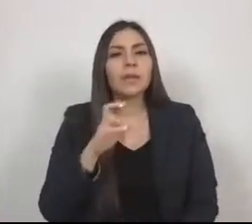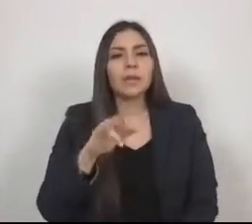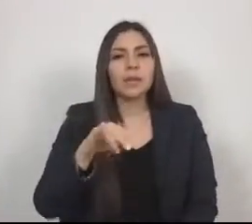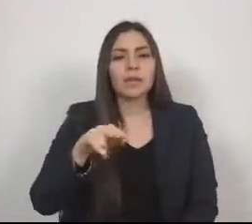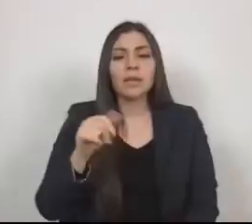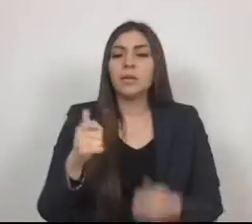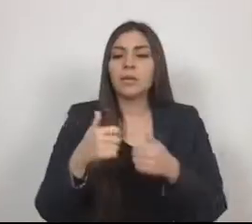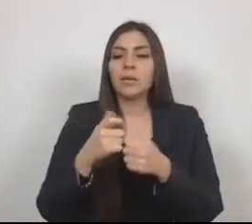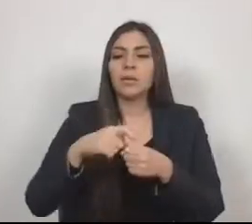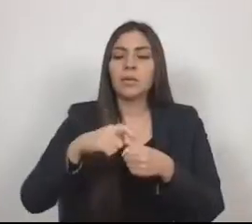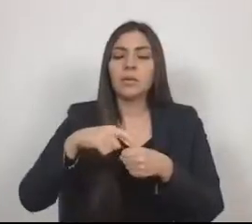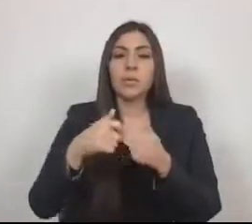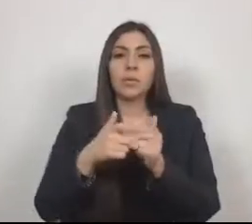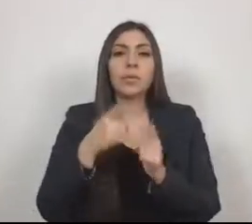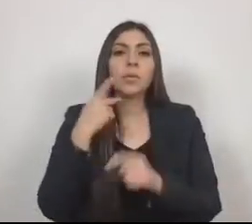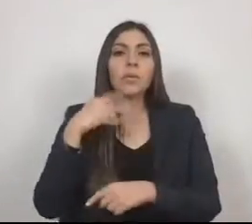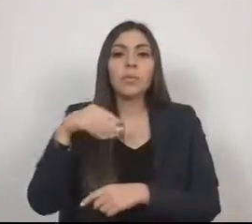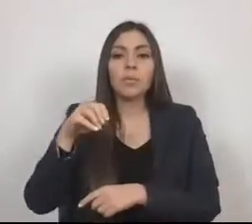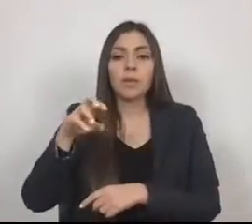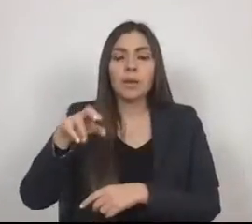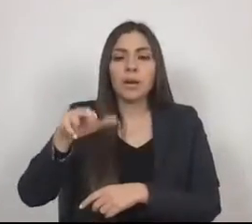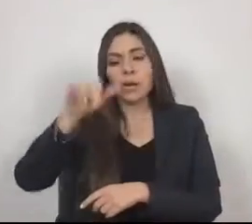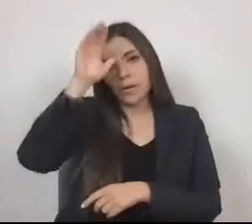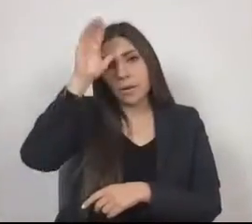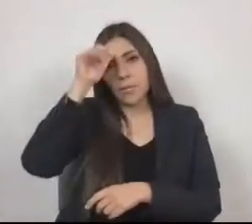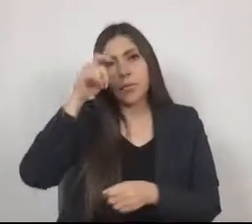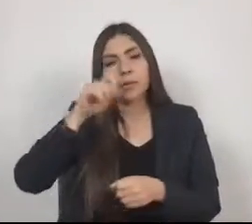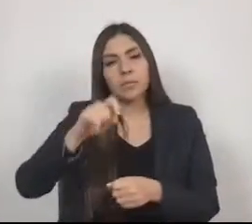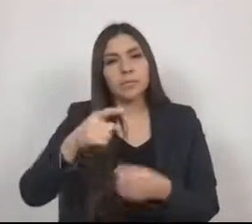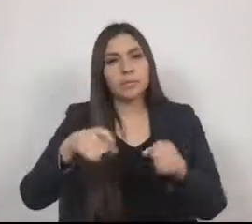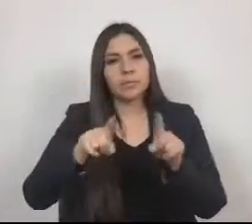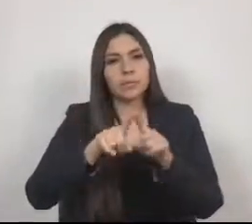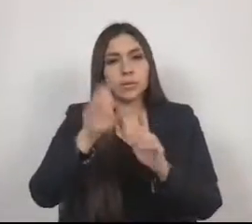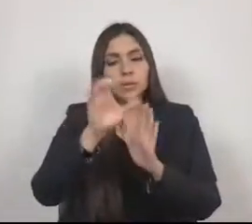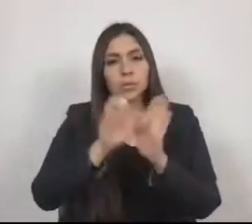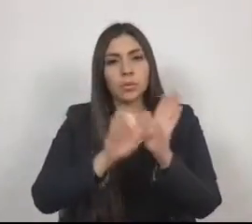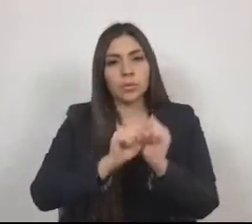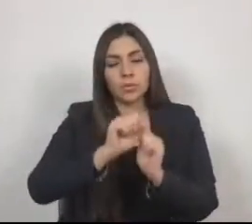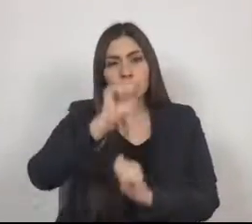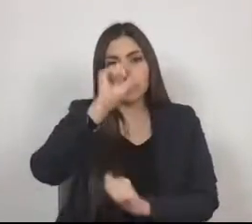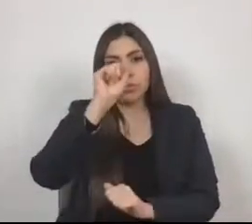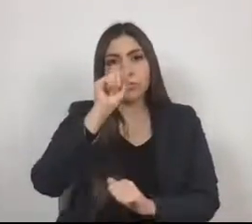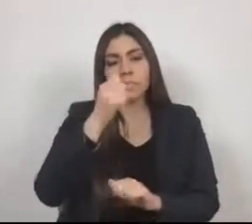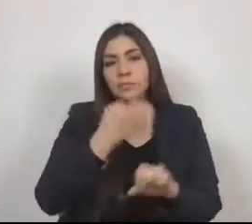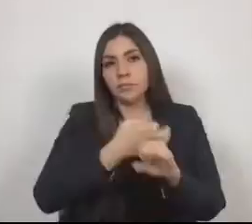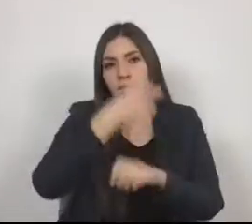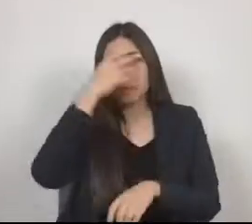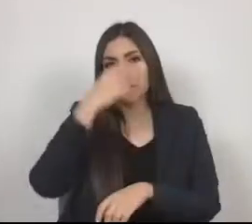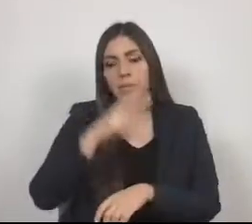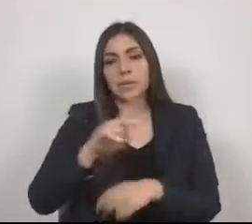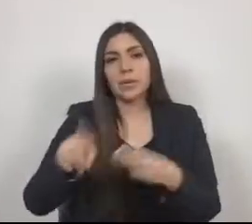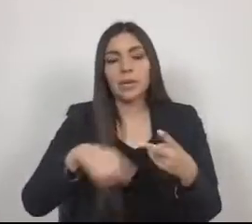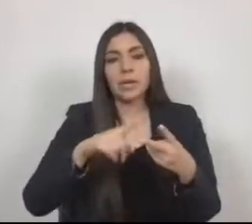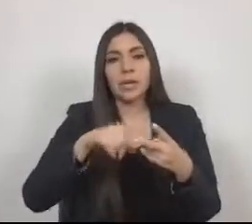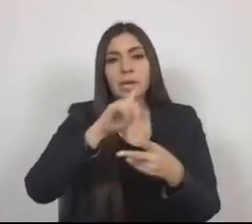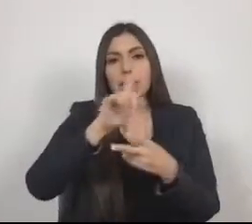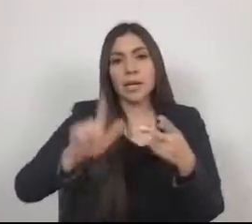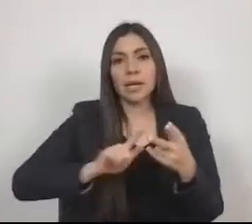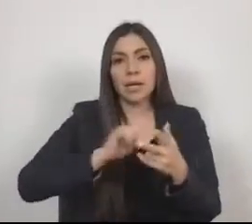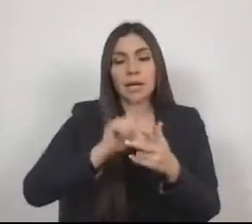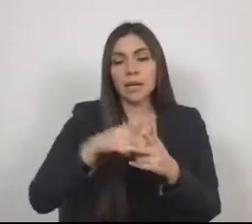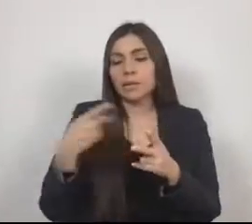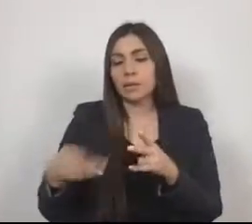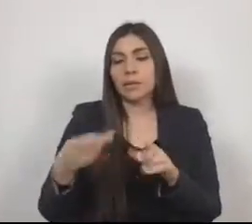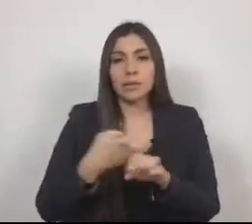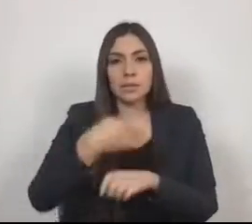conformidad con lo establecido en la Constitución Política del Estado Libre y Soberano de México, la Ley Orgánica del Poder Legislativo del